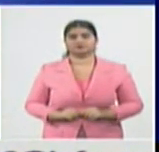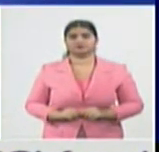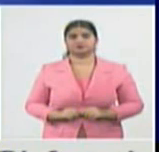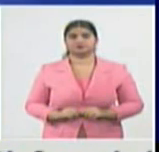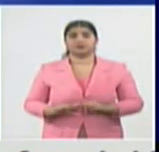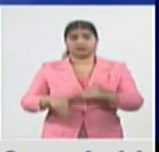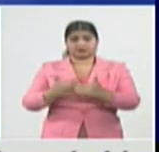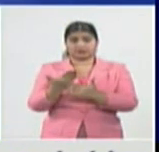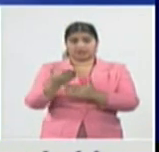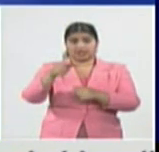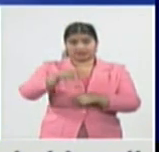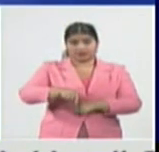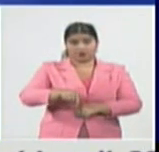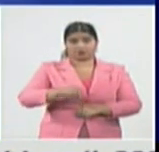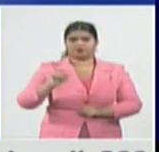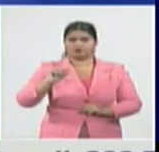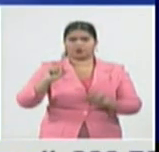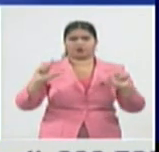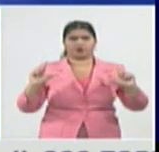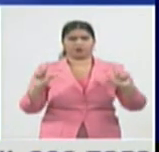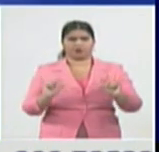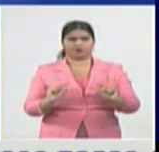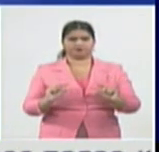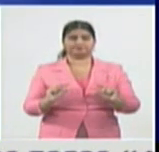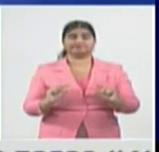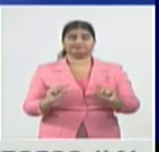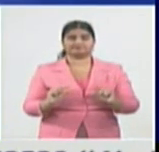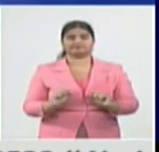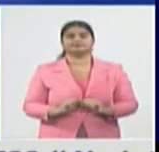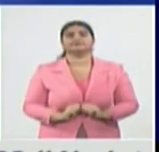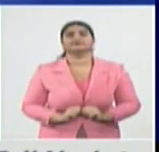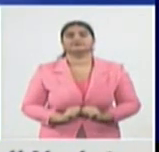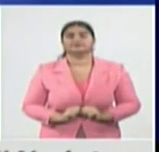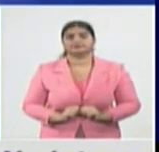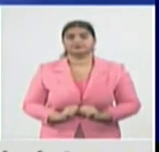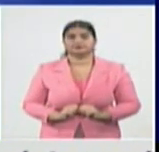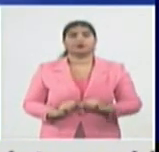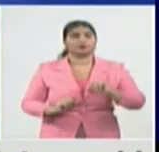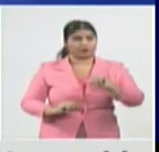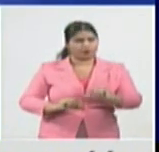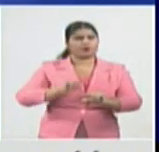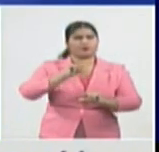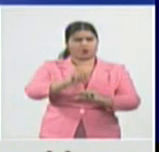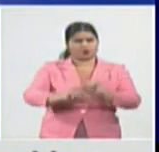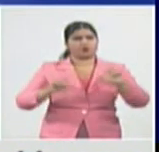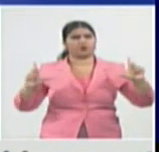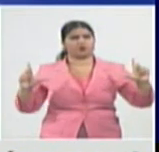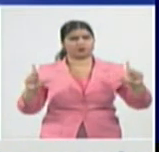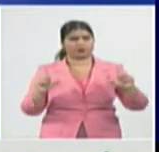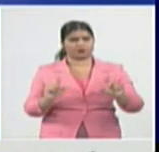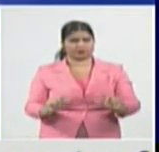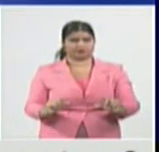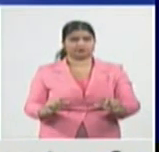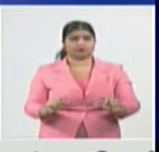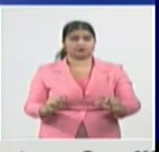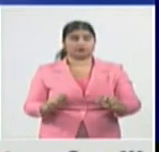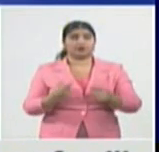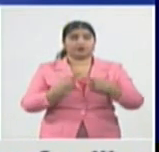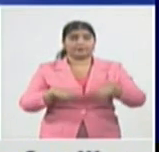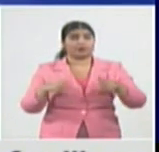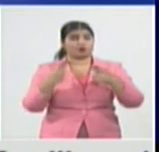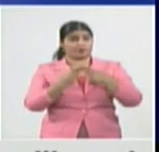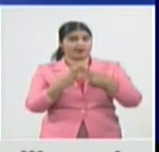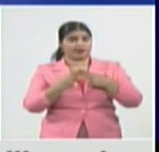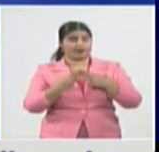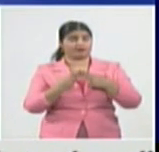jornada de las estadísticas globales. que sin duda alguna es un respiro ante el desfavorable nada que confiar. ante el desfavorable ascenso